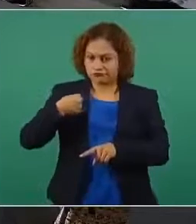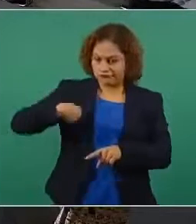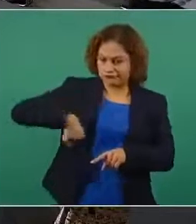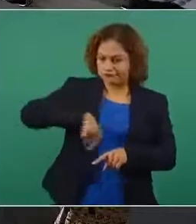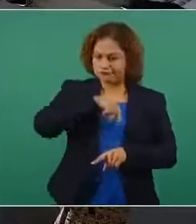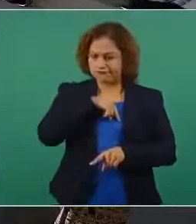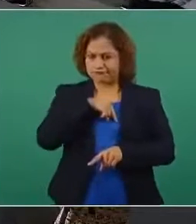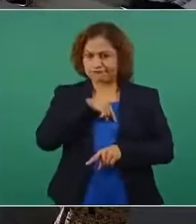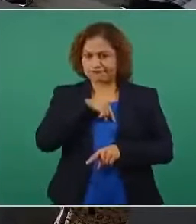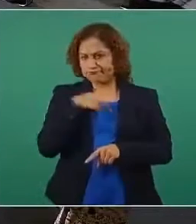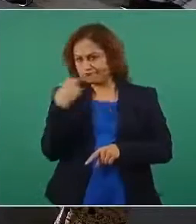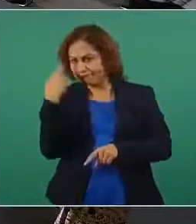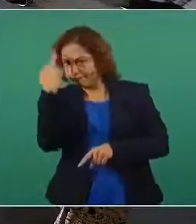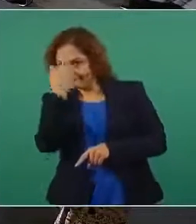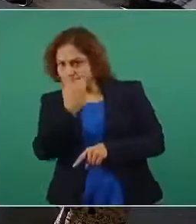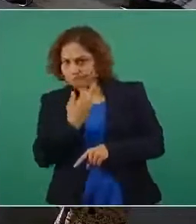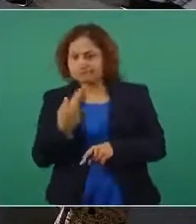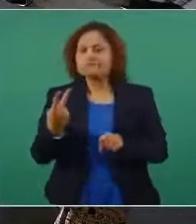revisando